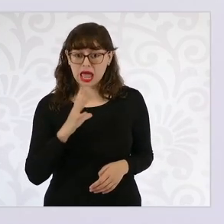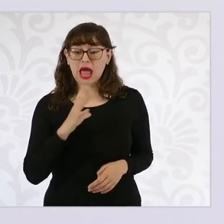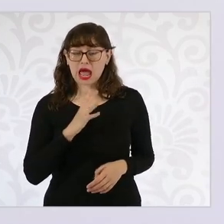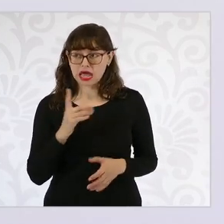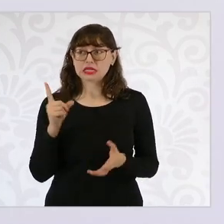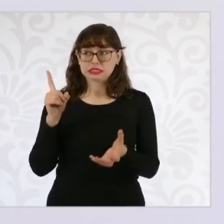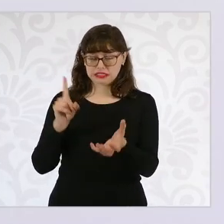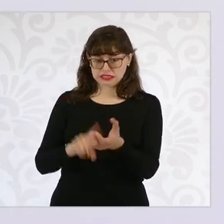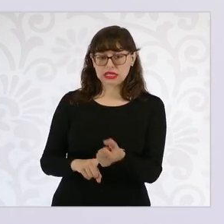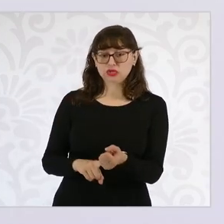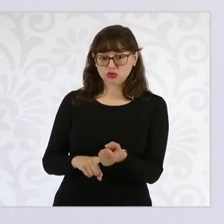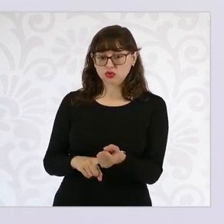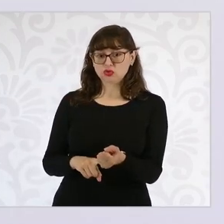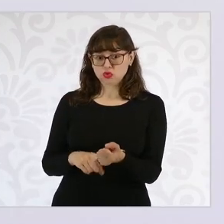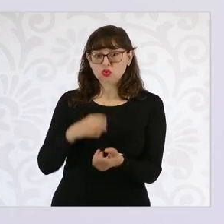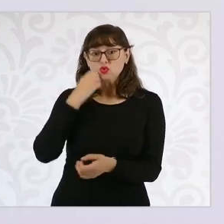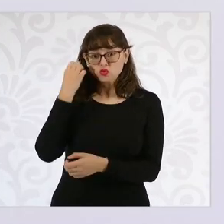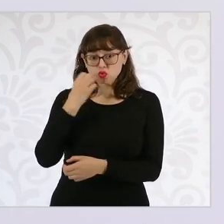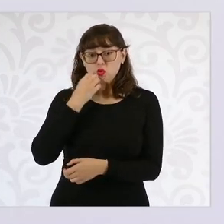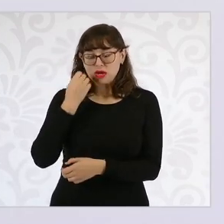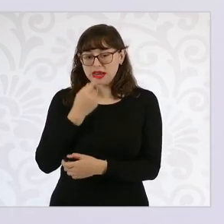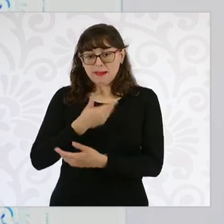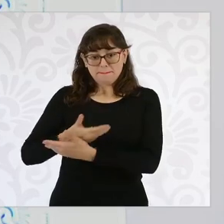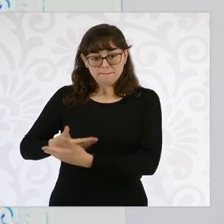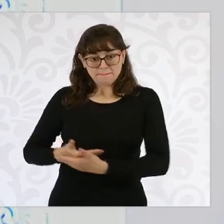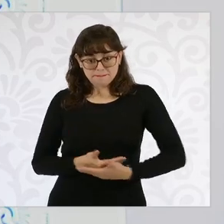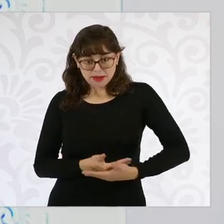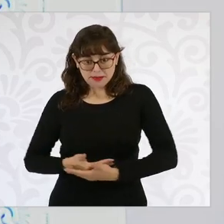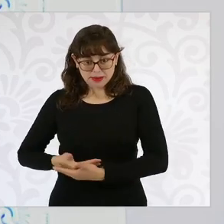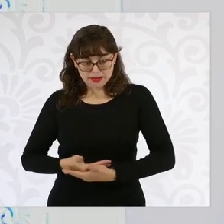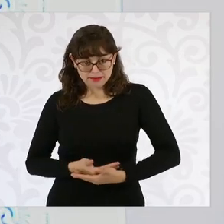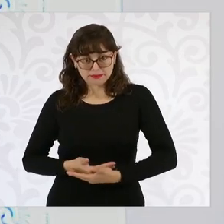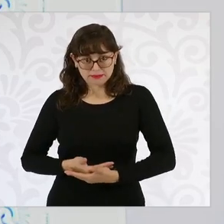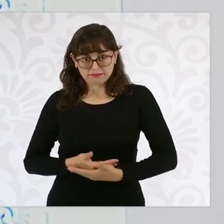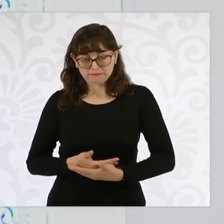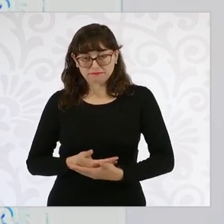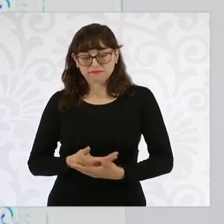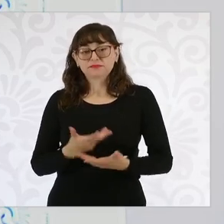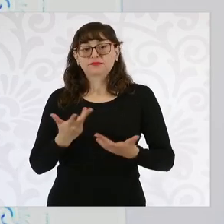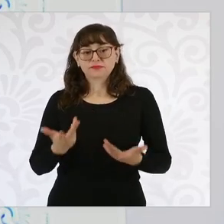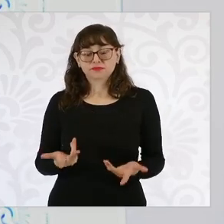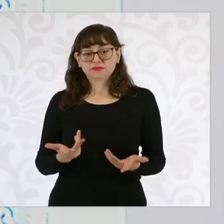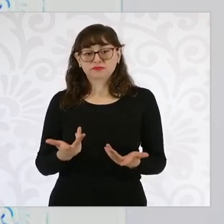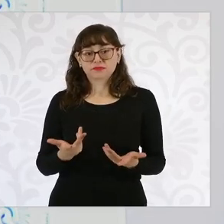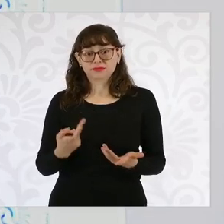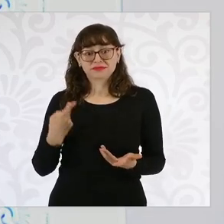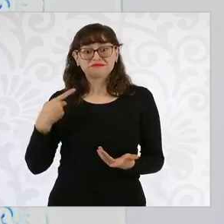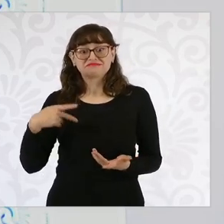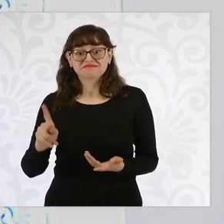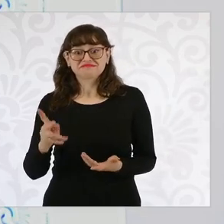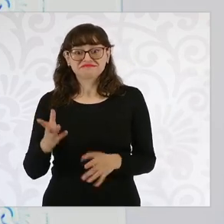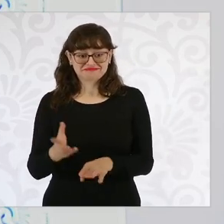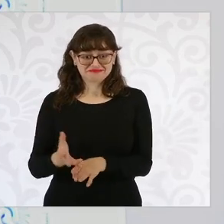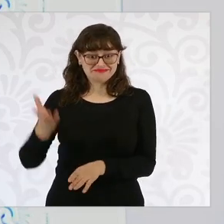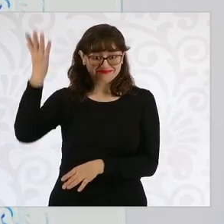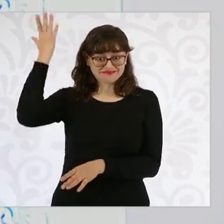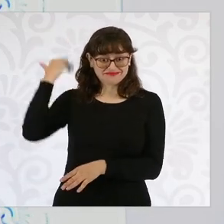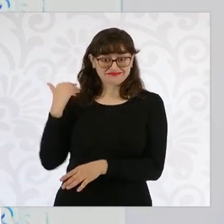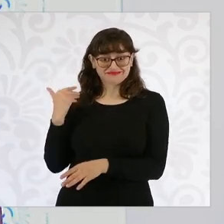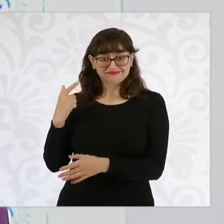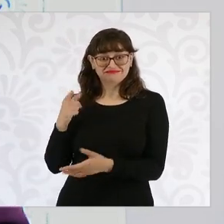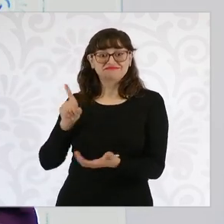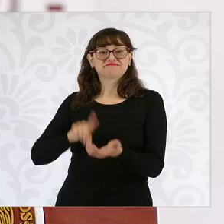guarderías, aunque en realidad entra un proceso de concesión en aquella época.